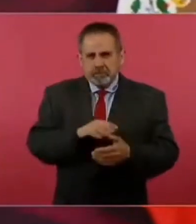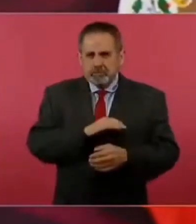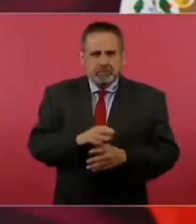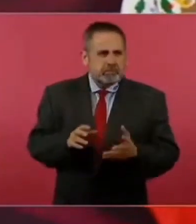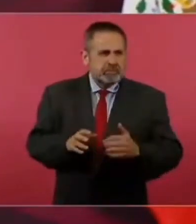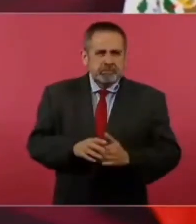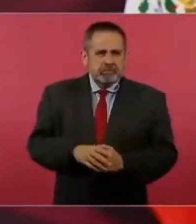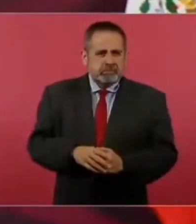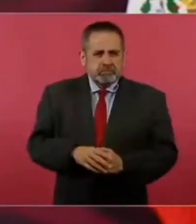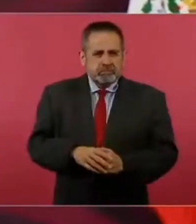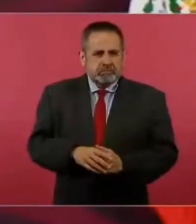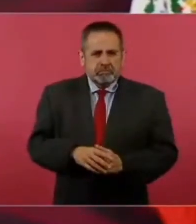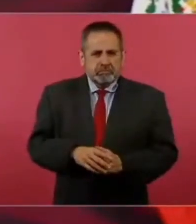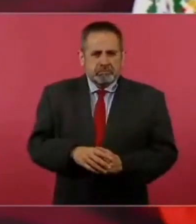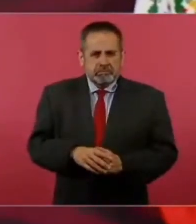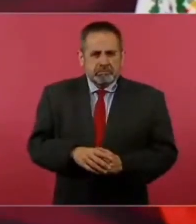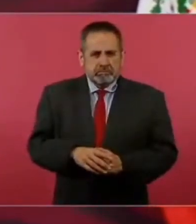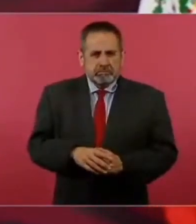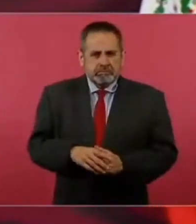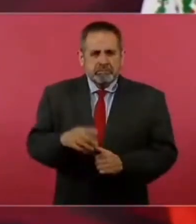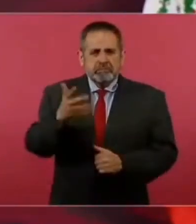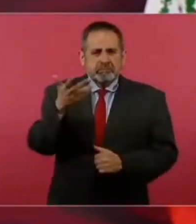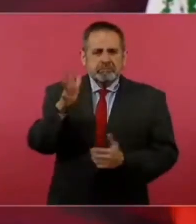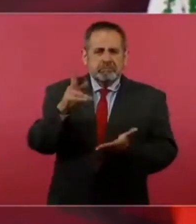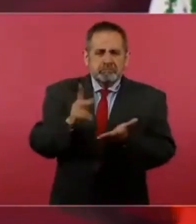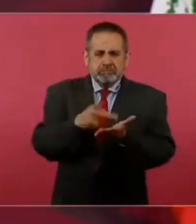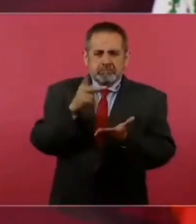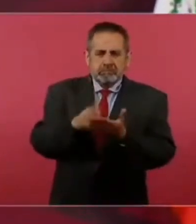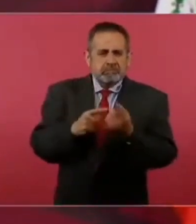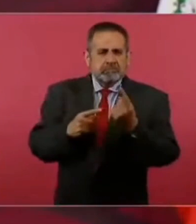cuando mucho, diez veces,